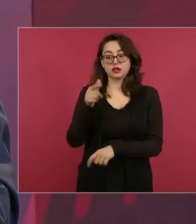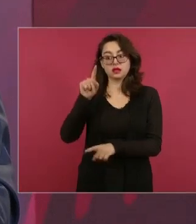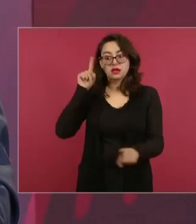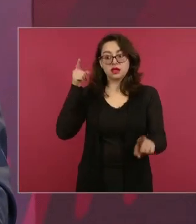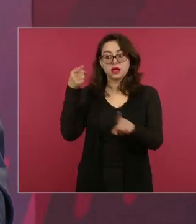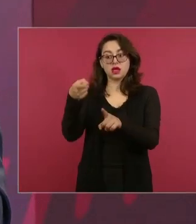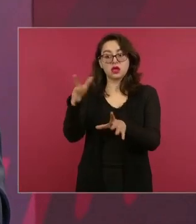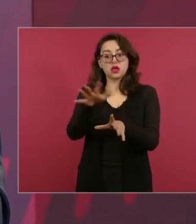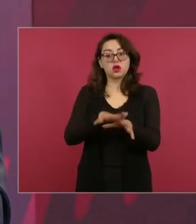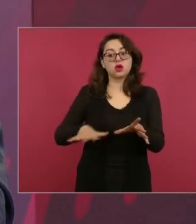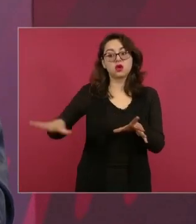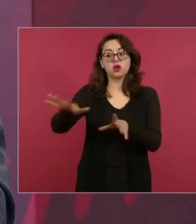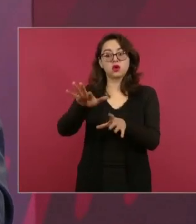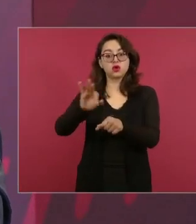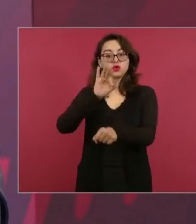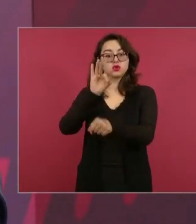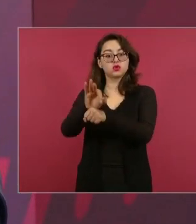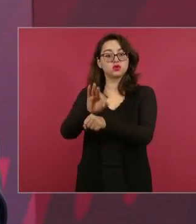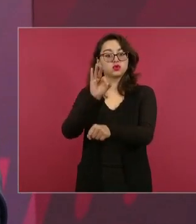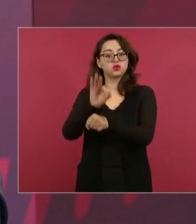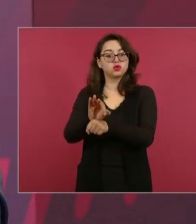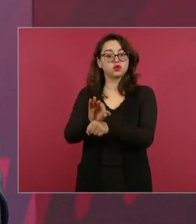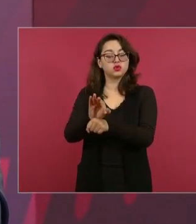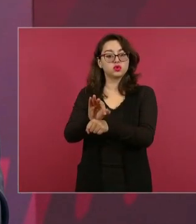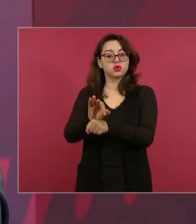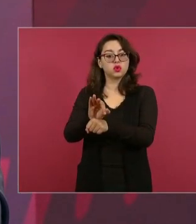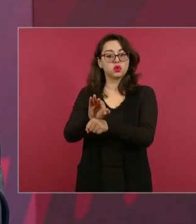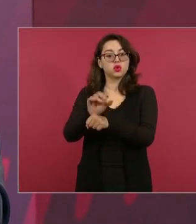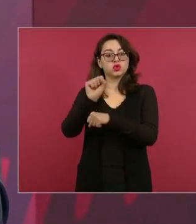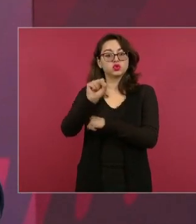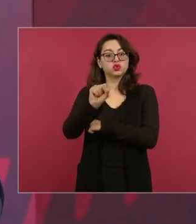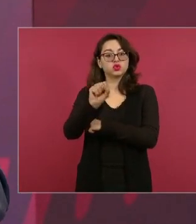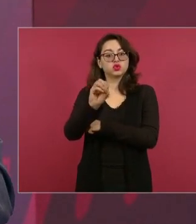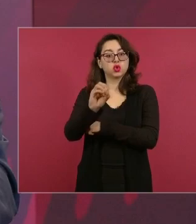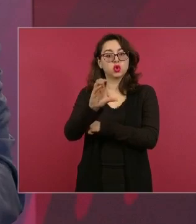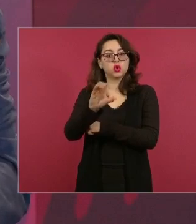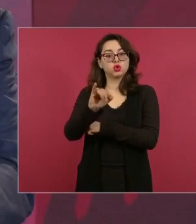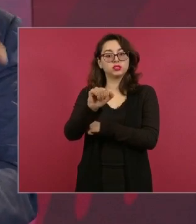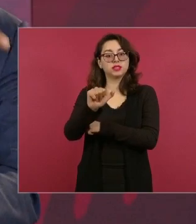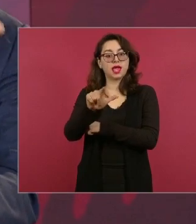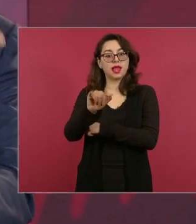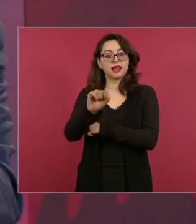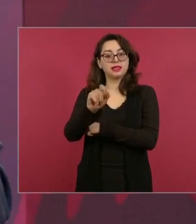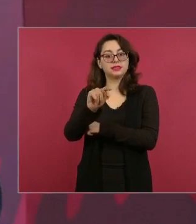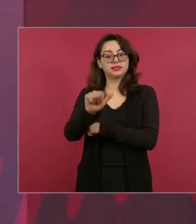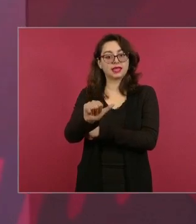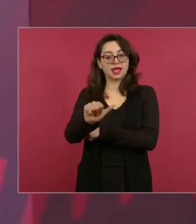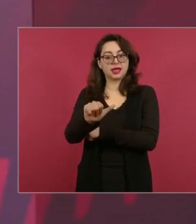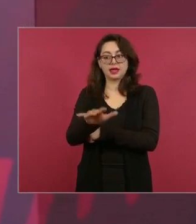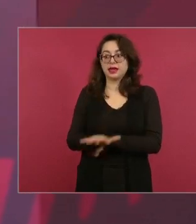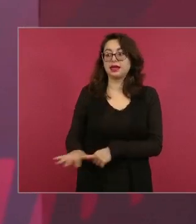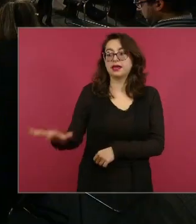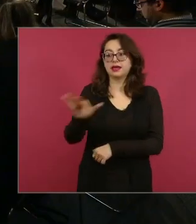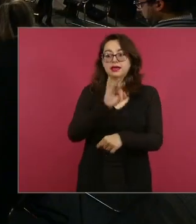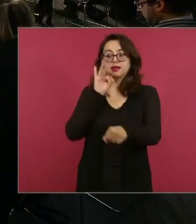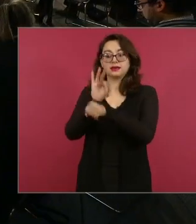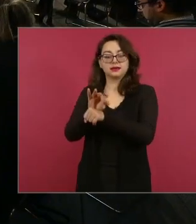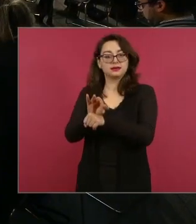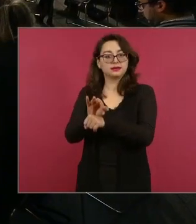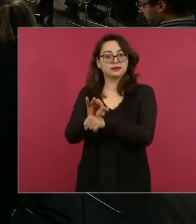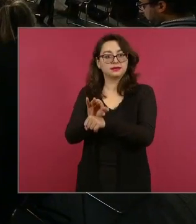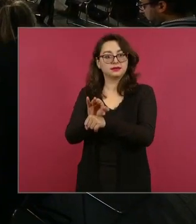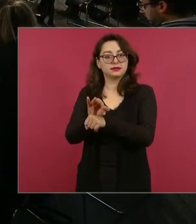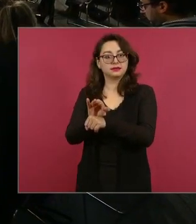de todas en lo social, la que garantiza el derecho de los campesinos a la tierra,